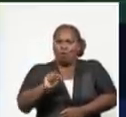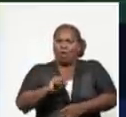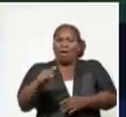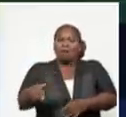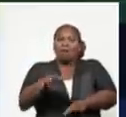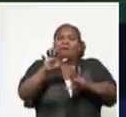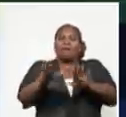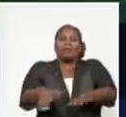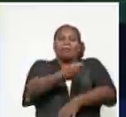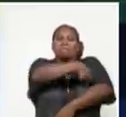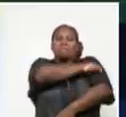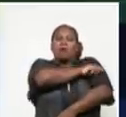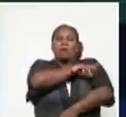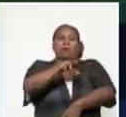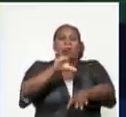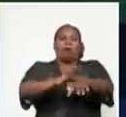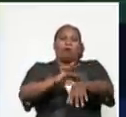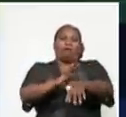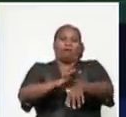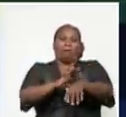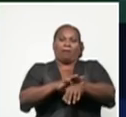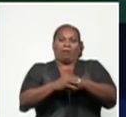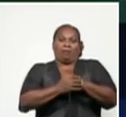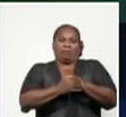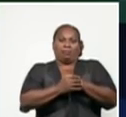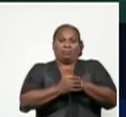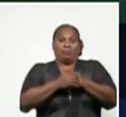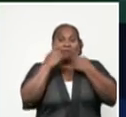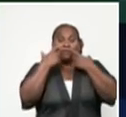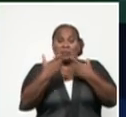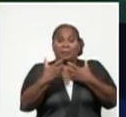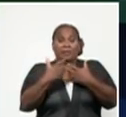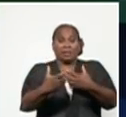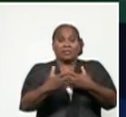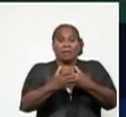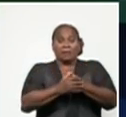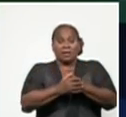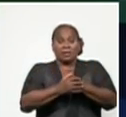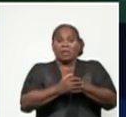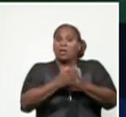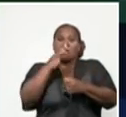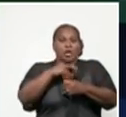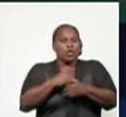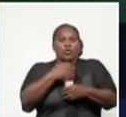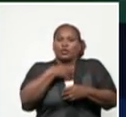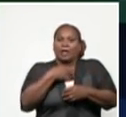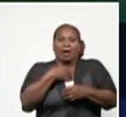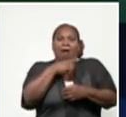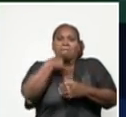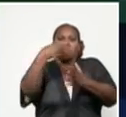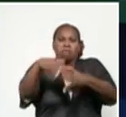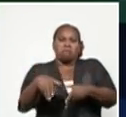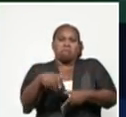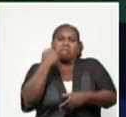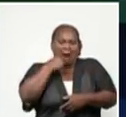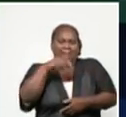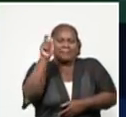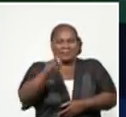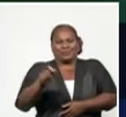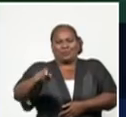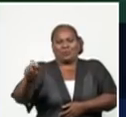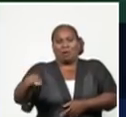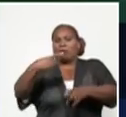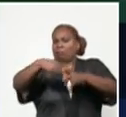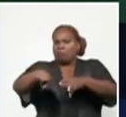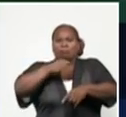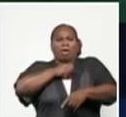se nos siga enfermando y sobre todo exponerlo a la muerte a algunos de ellos. Hay otros ejemplos que